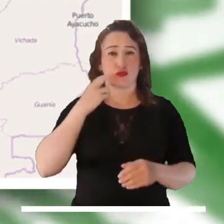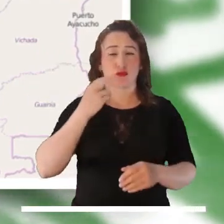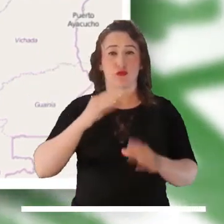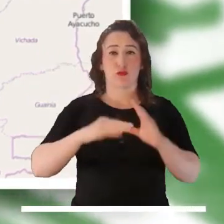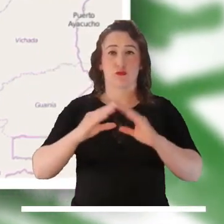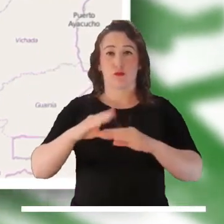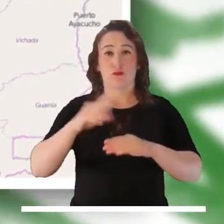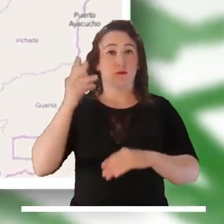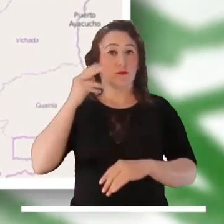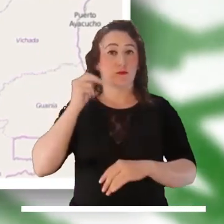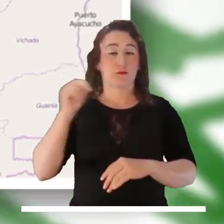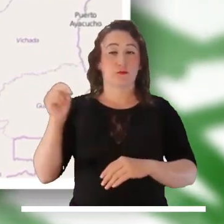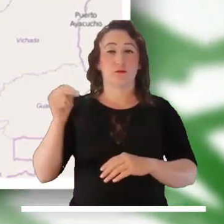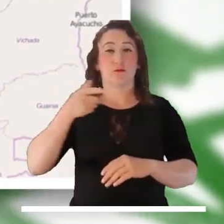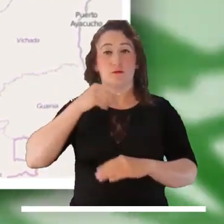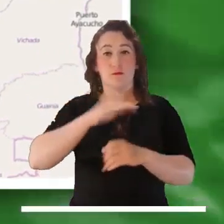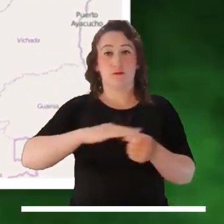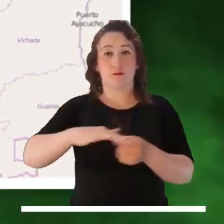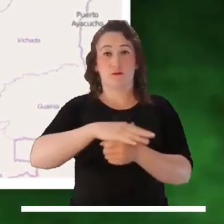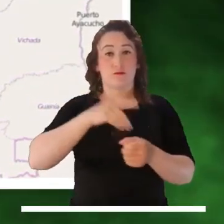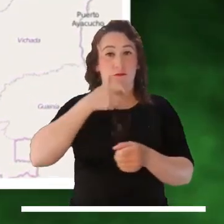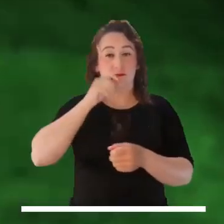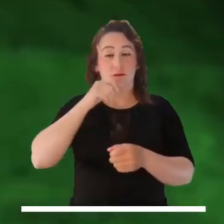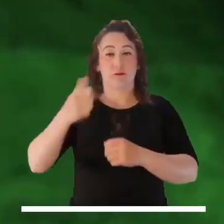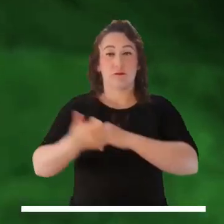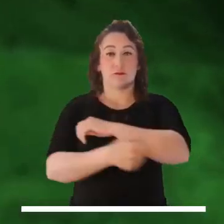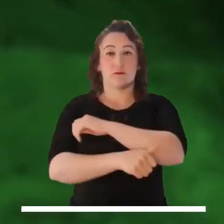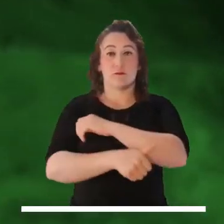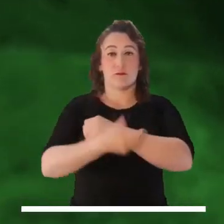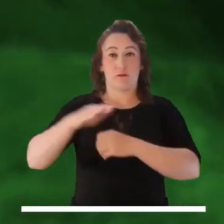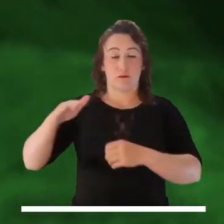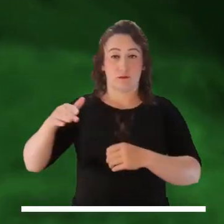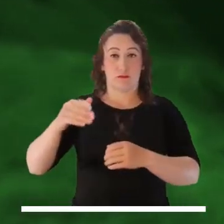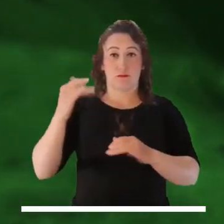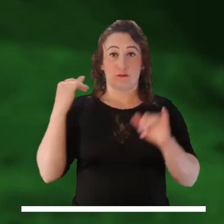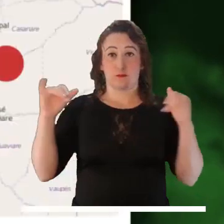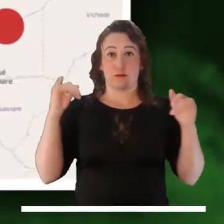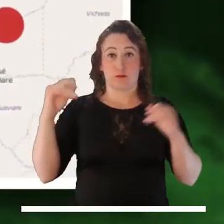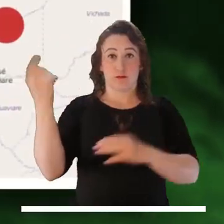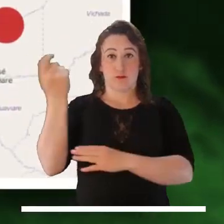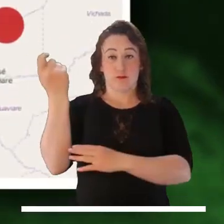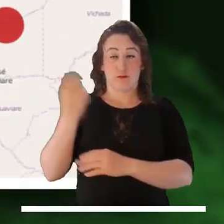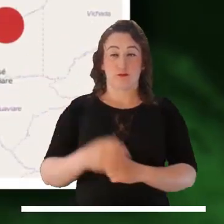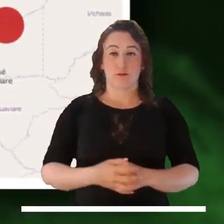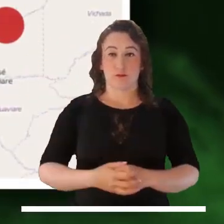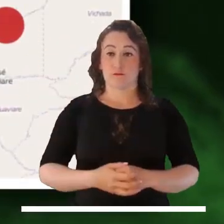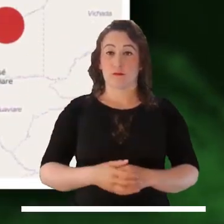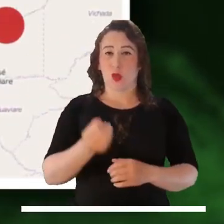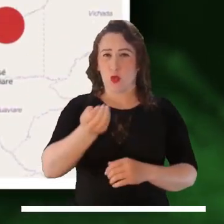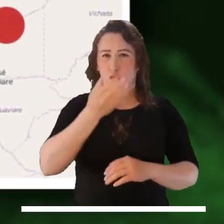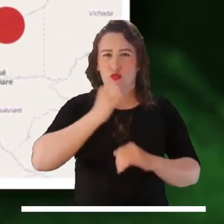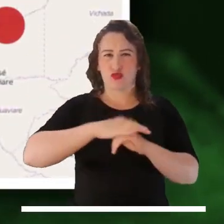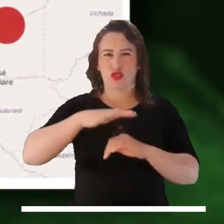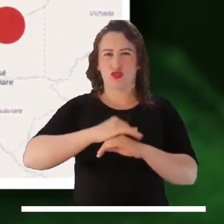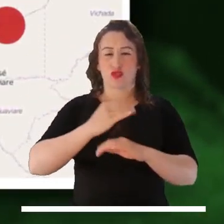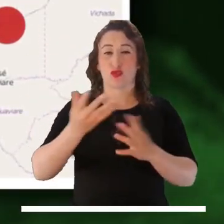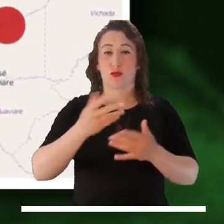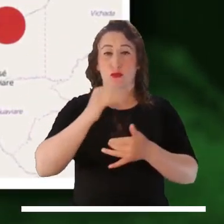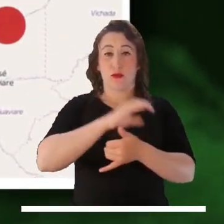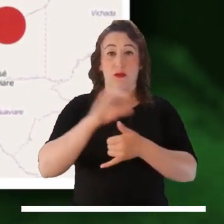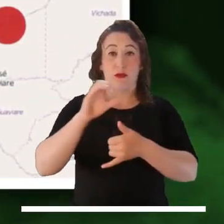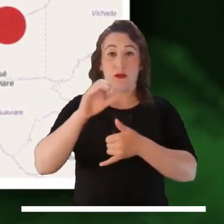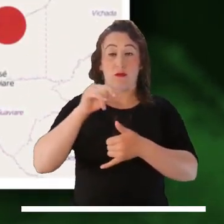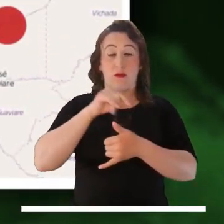Probabilidad de deslizamientos en Chocó, Cauca, Norte de Santander, Cundinamarca, Caldas, Boyacá, Antioquia,